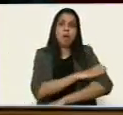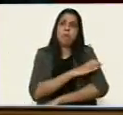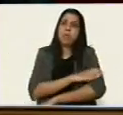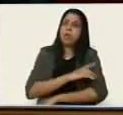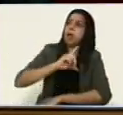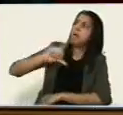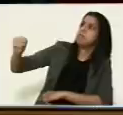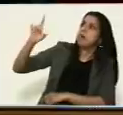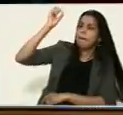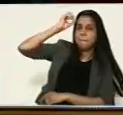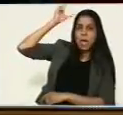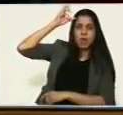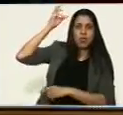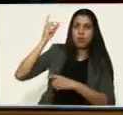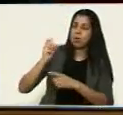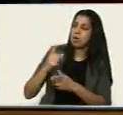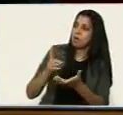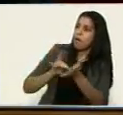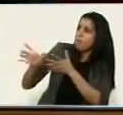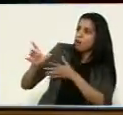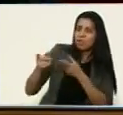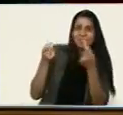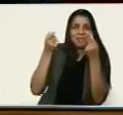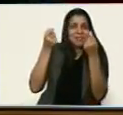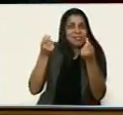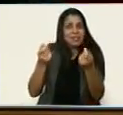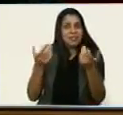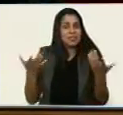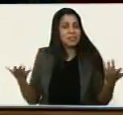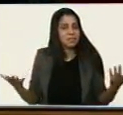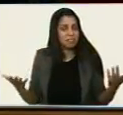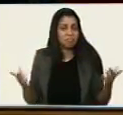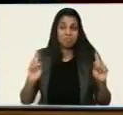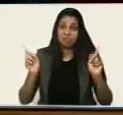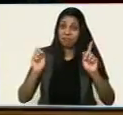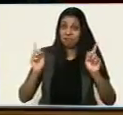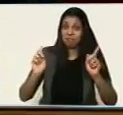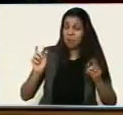a irse a Perú. Aquí no obligamos a nadie que se vaya. No, no.